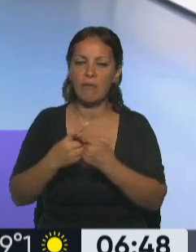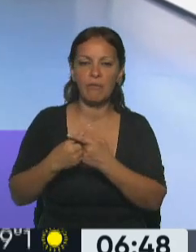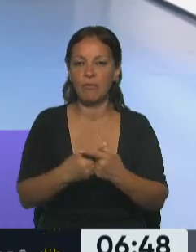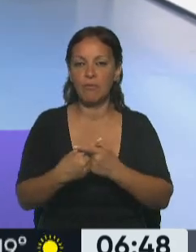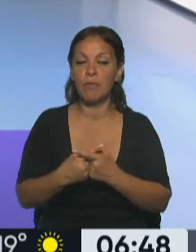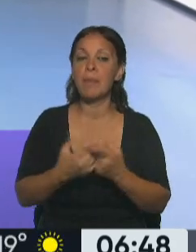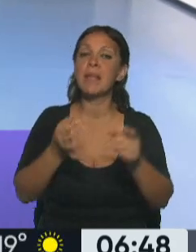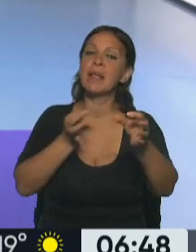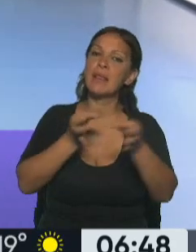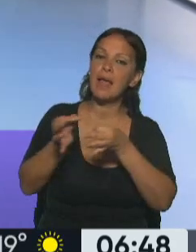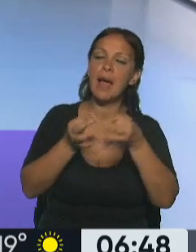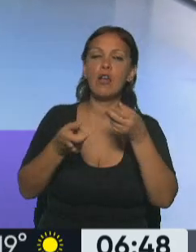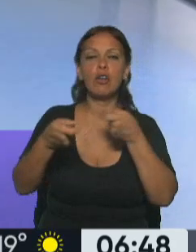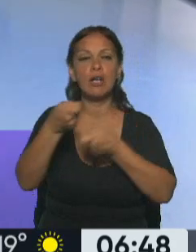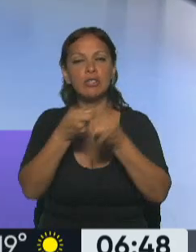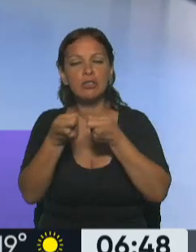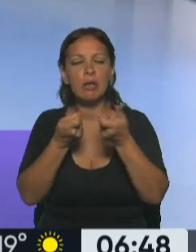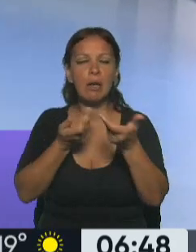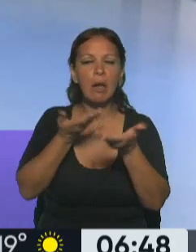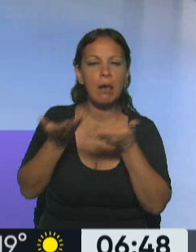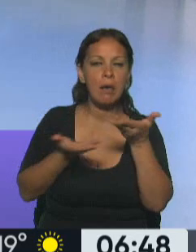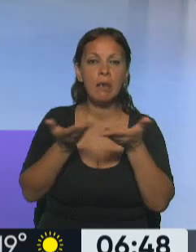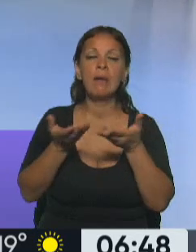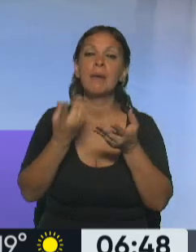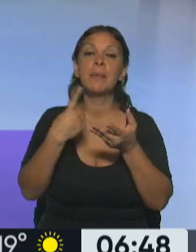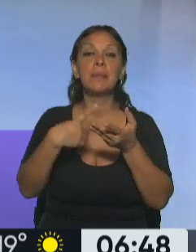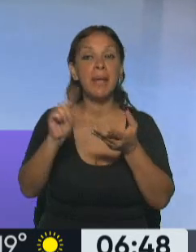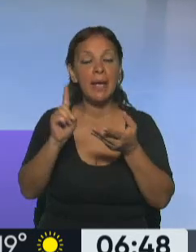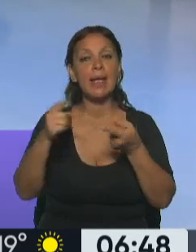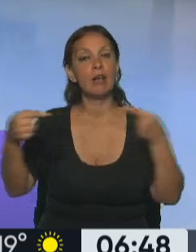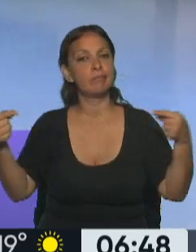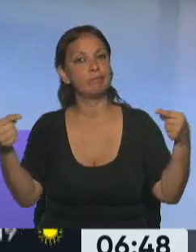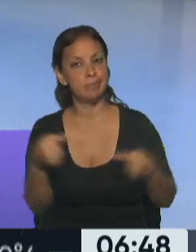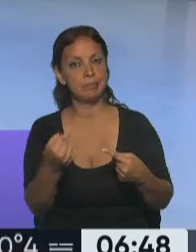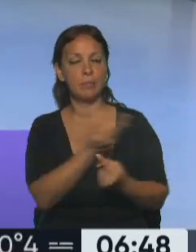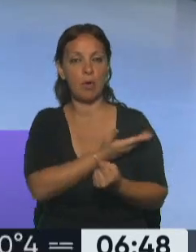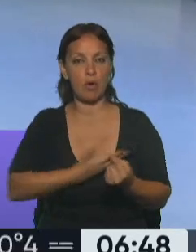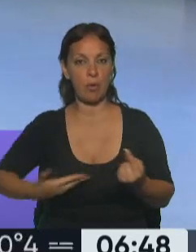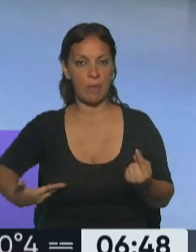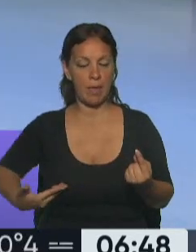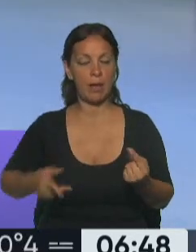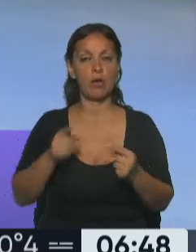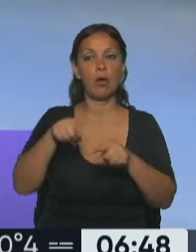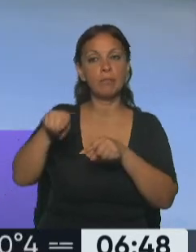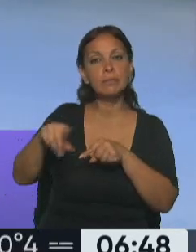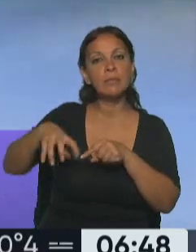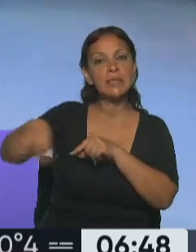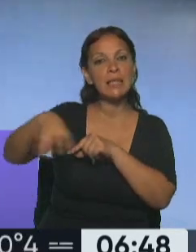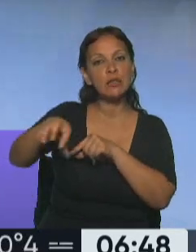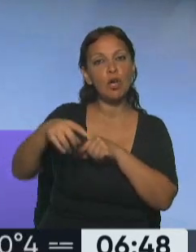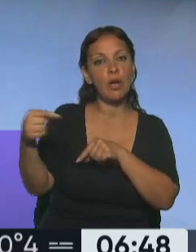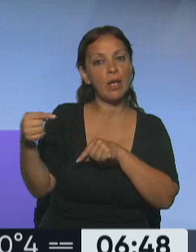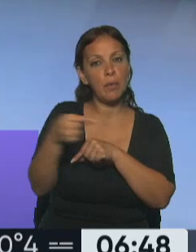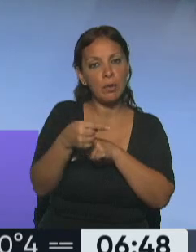diálogo, pero con cruces entre el gobierno, el oficialismo y sectores de la oposición